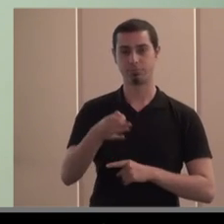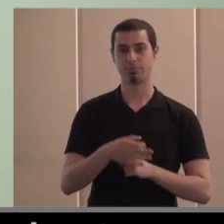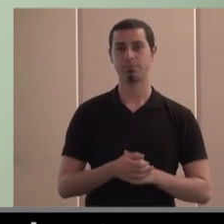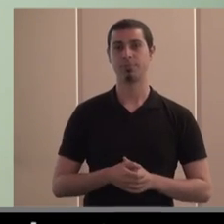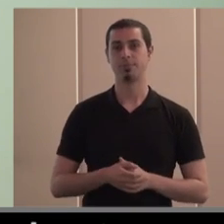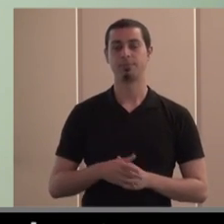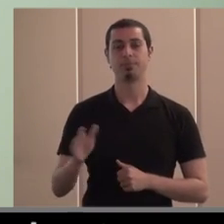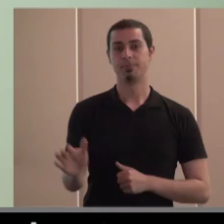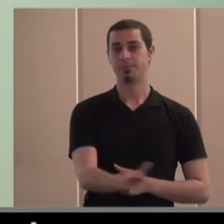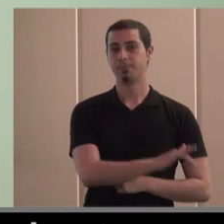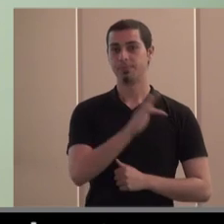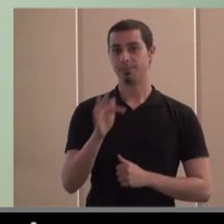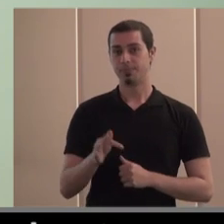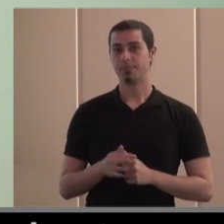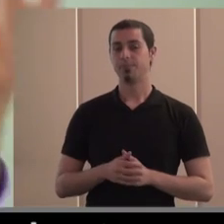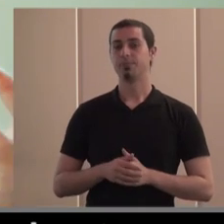además